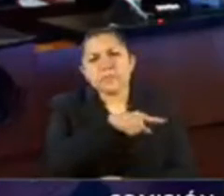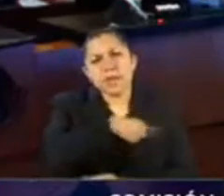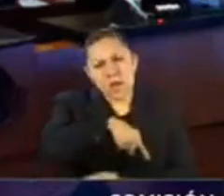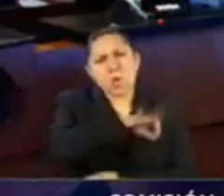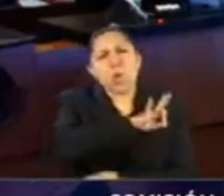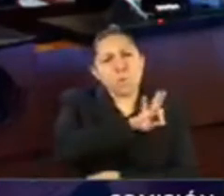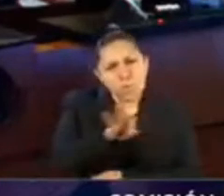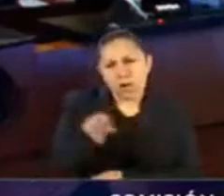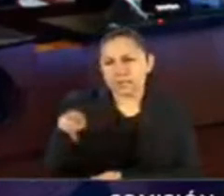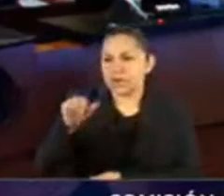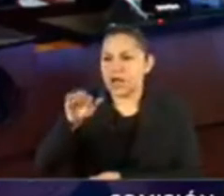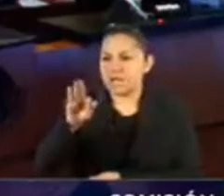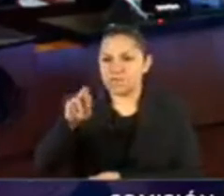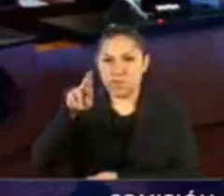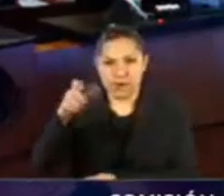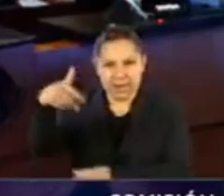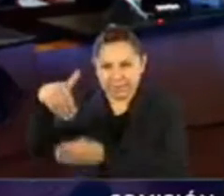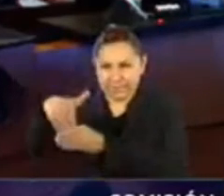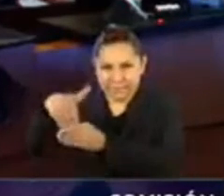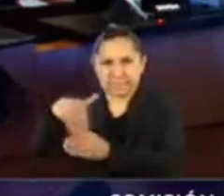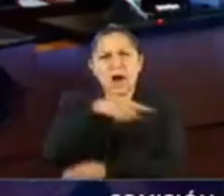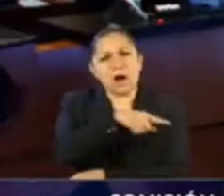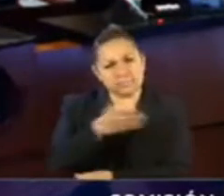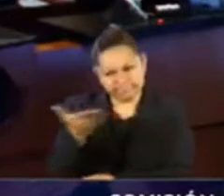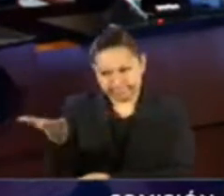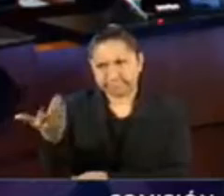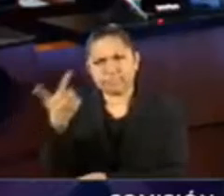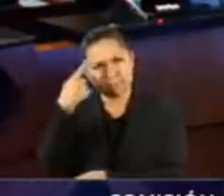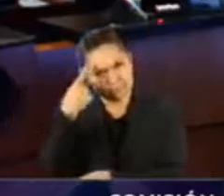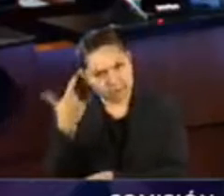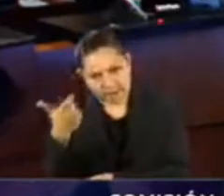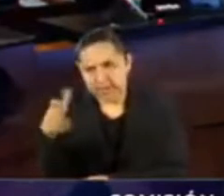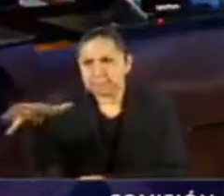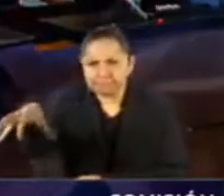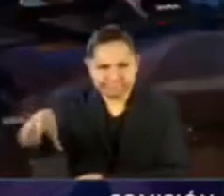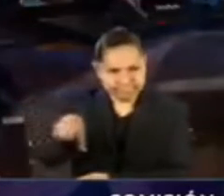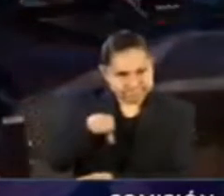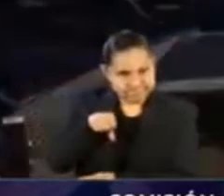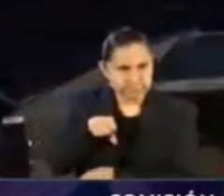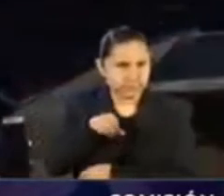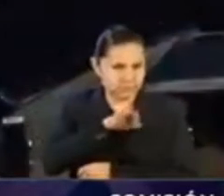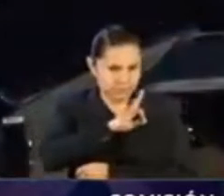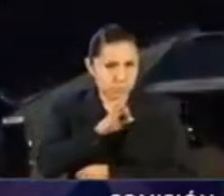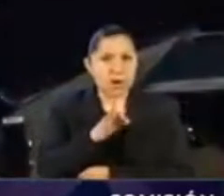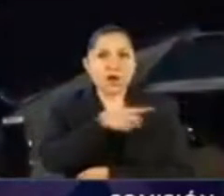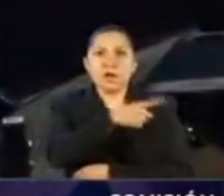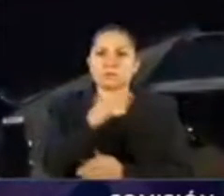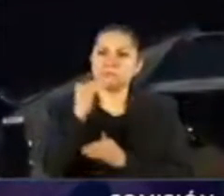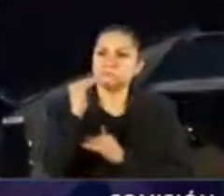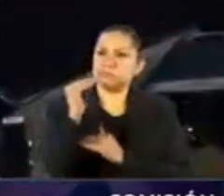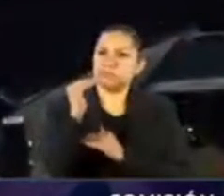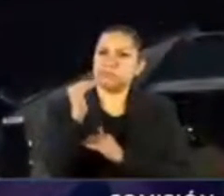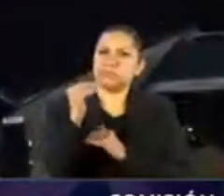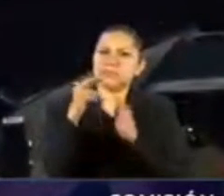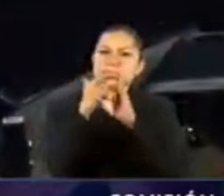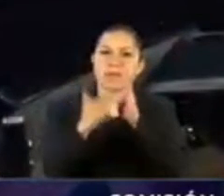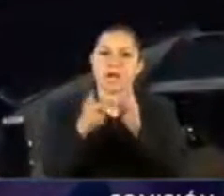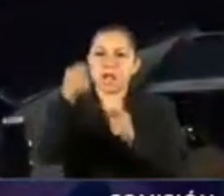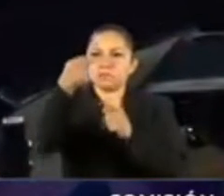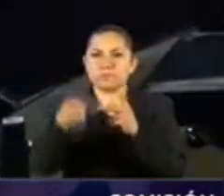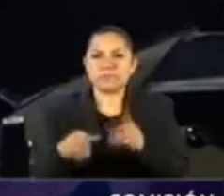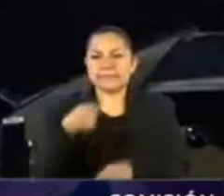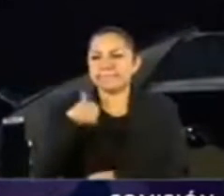que les permita acceder a los satisfactores esenciales en un esquema mucho más flexible que el vigente